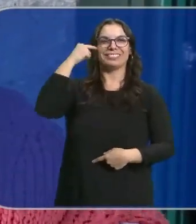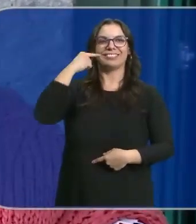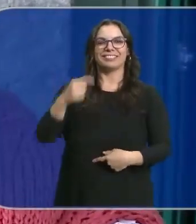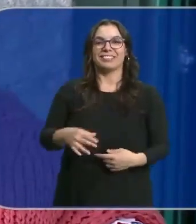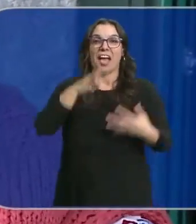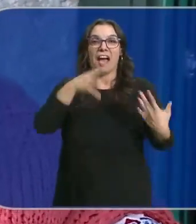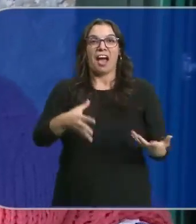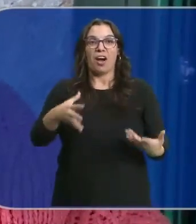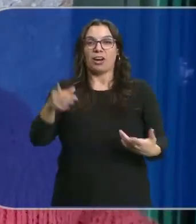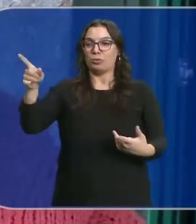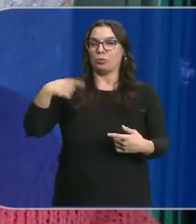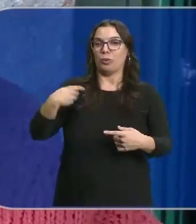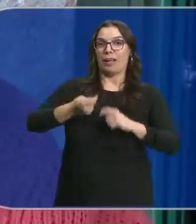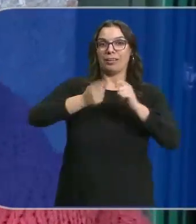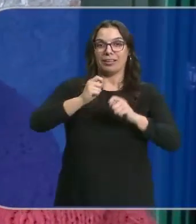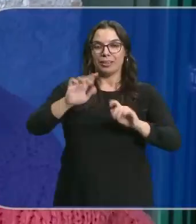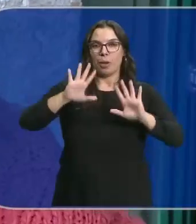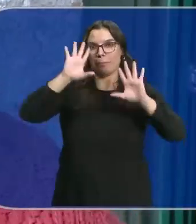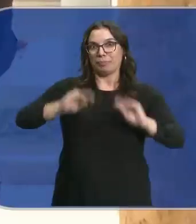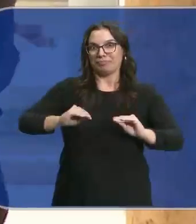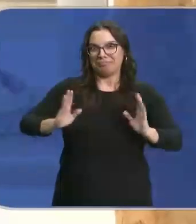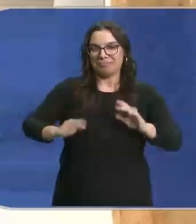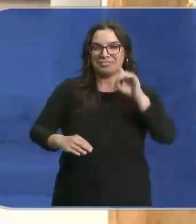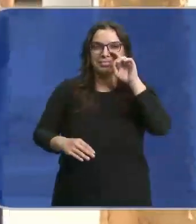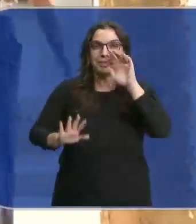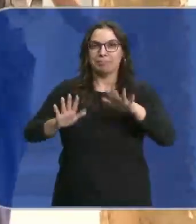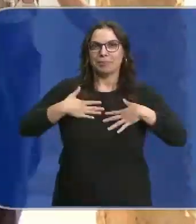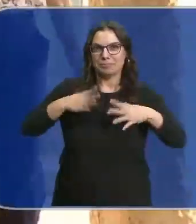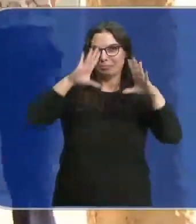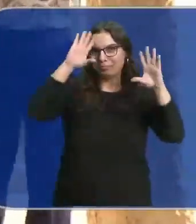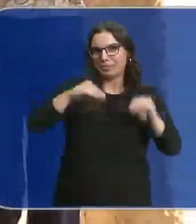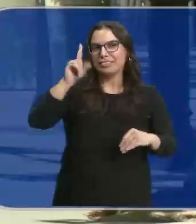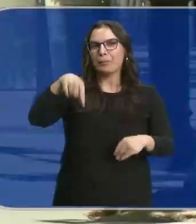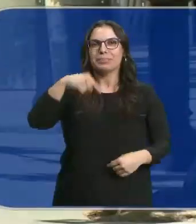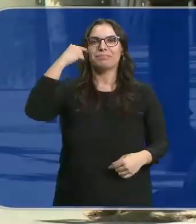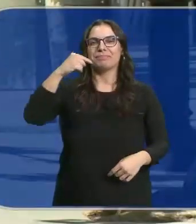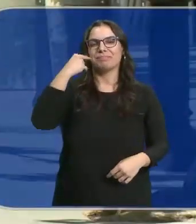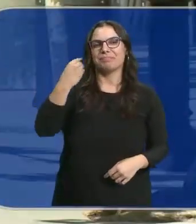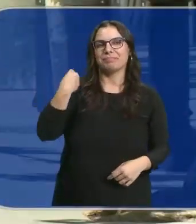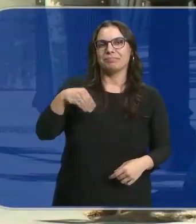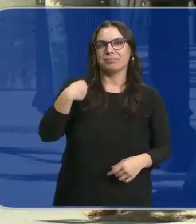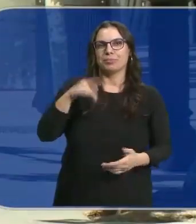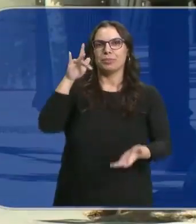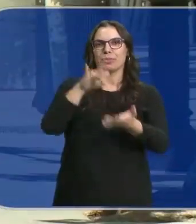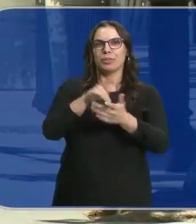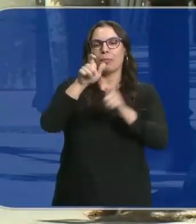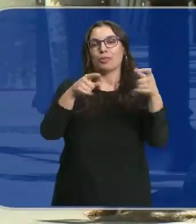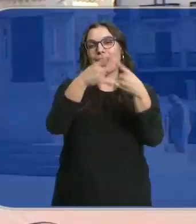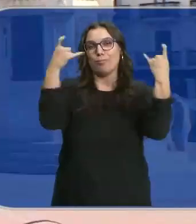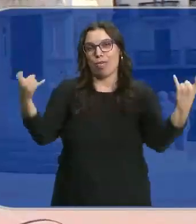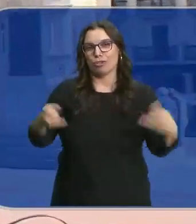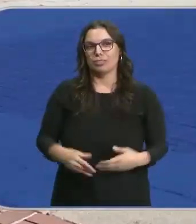lo que me has cogido, desprevenida. Desprevenida también la sonrisa que se dibuja en la cara de los